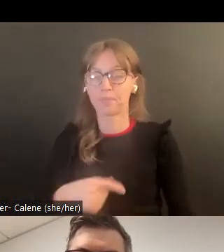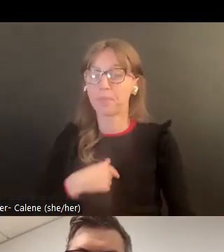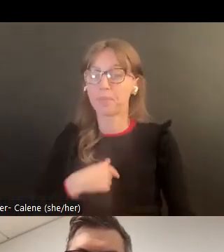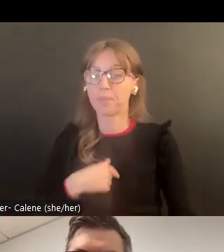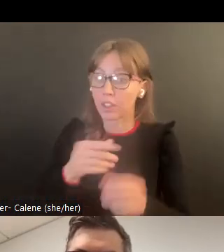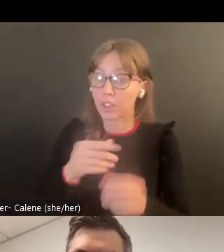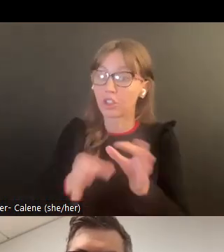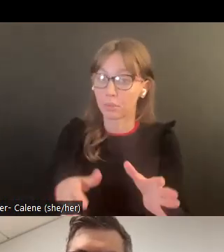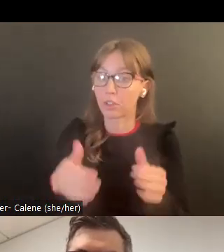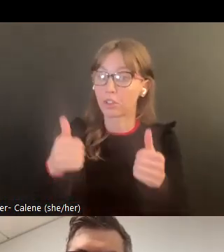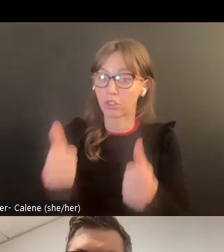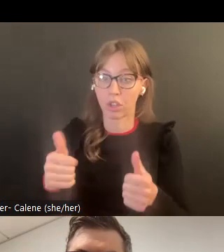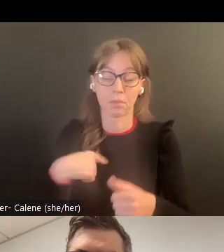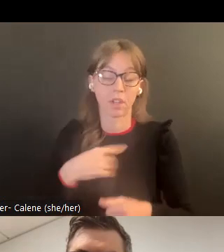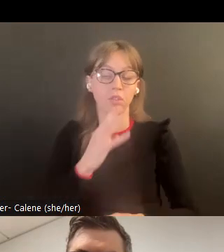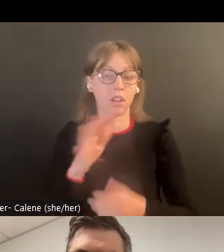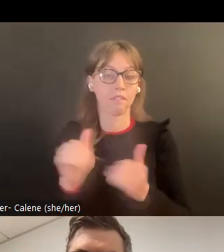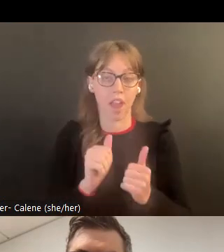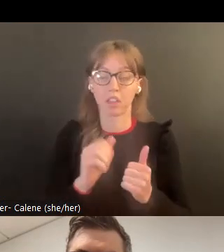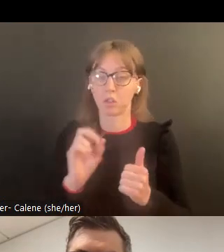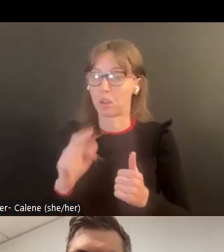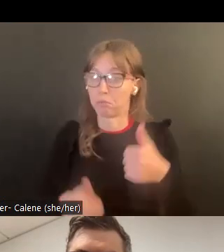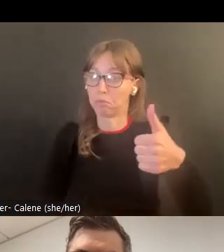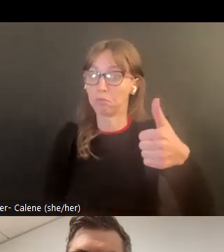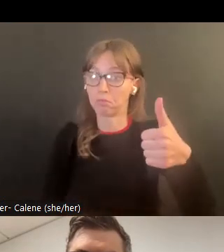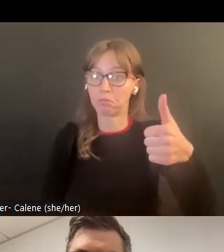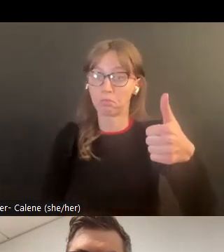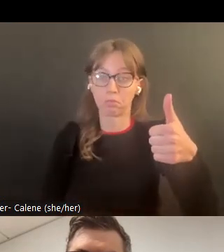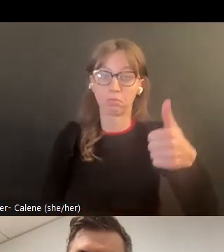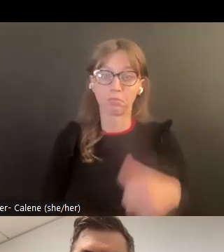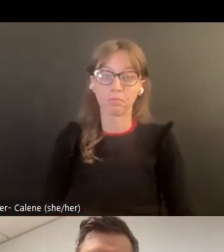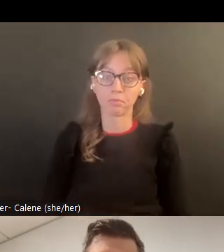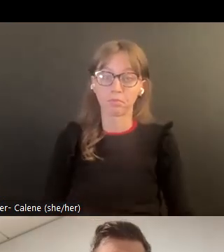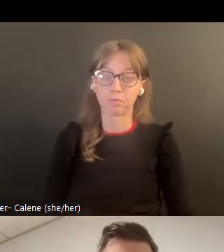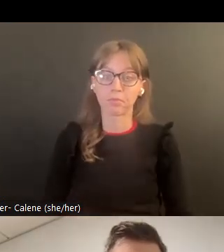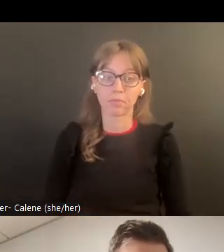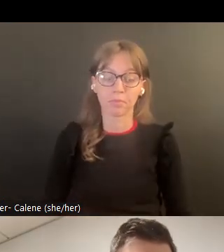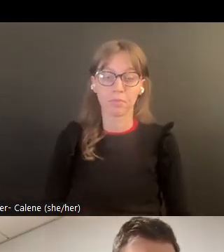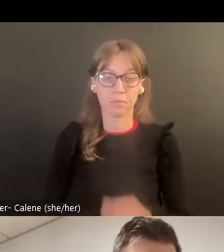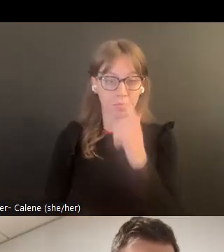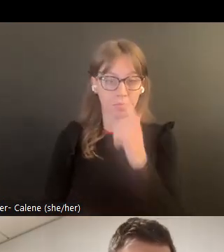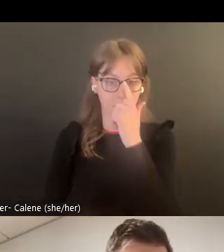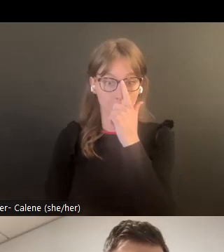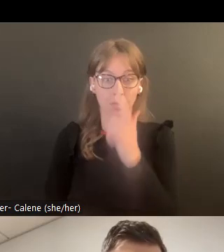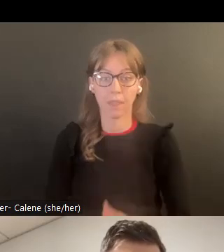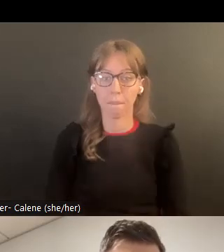Y quería verificar con los intérpretes si estoy hablando muy rápido o si eso es un paso suficiente.